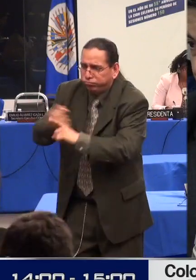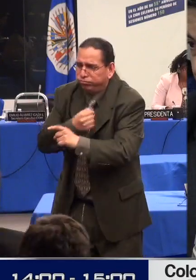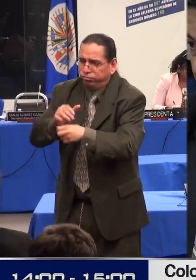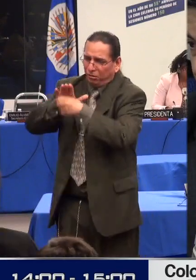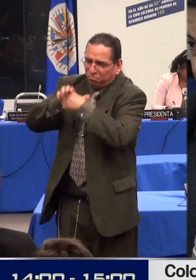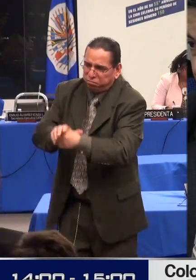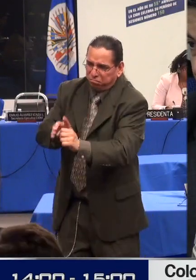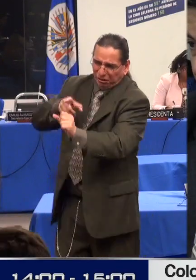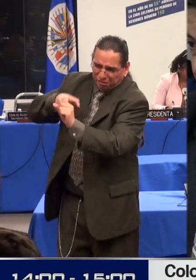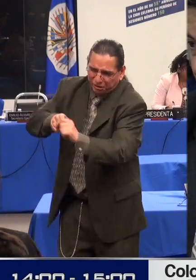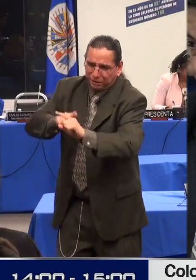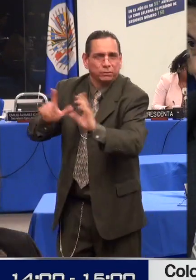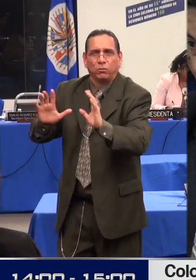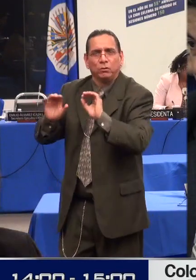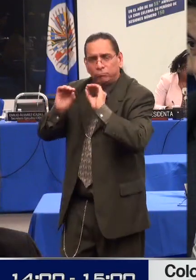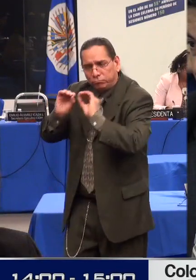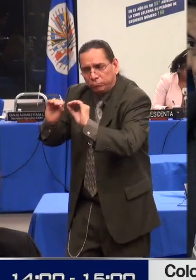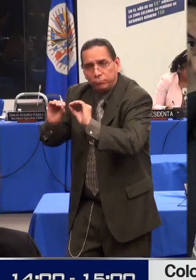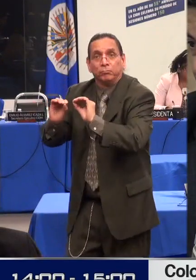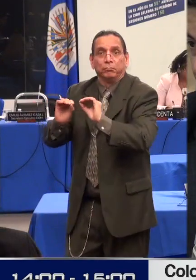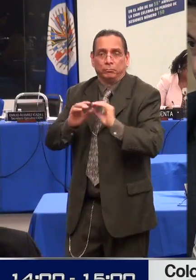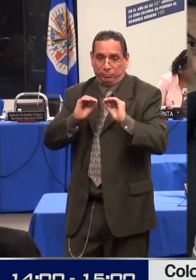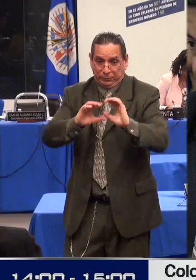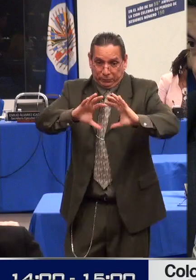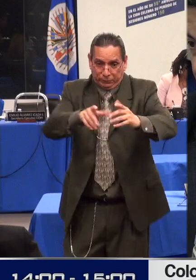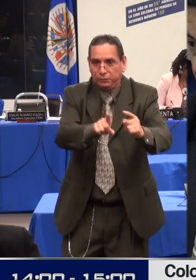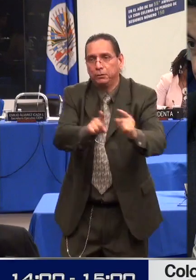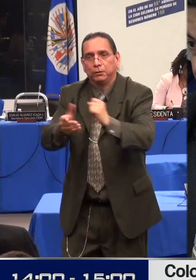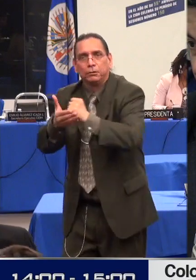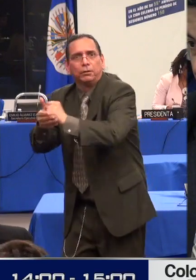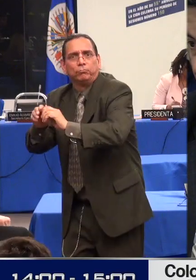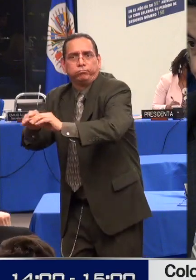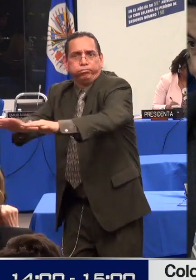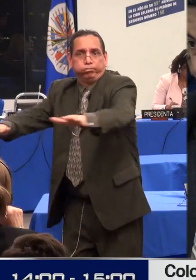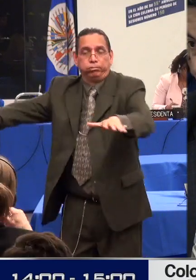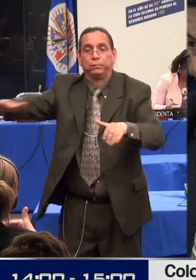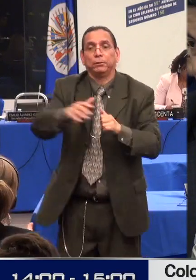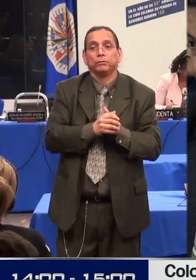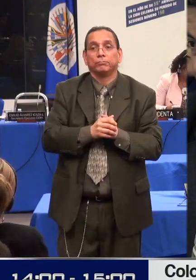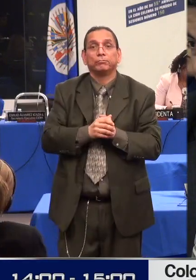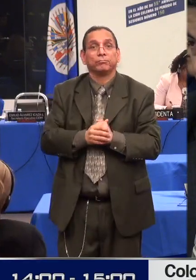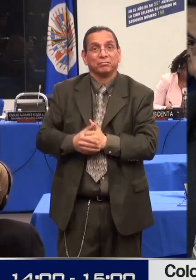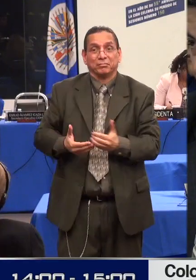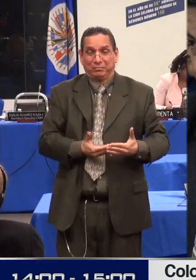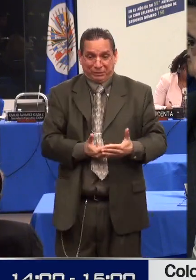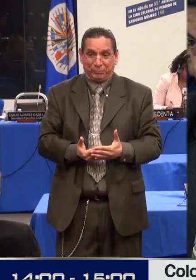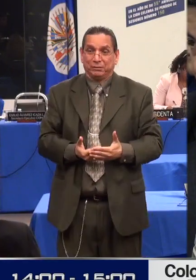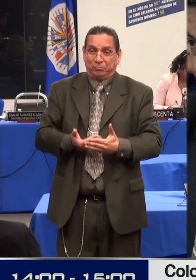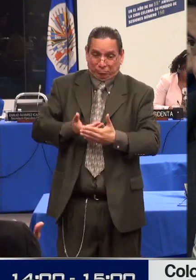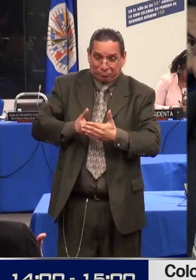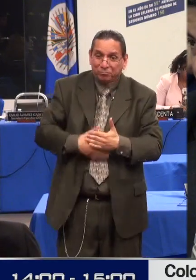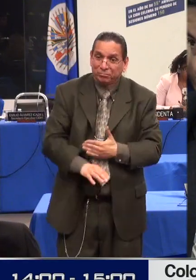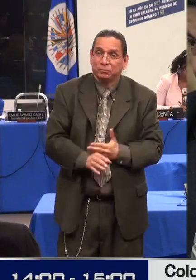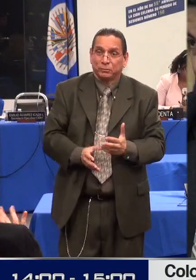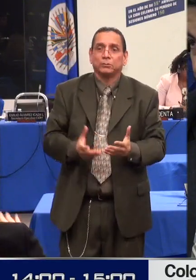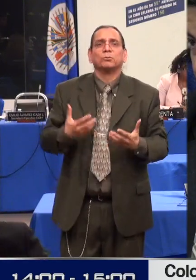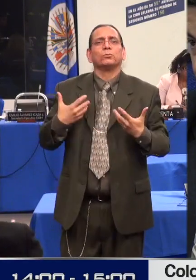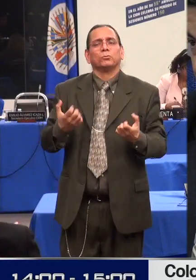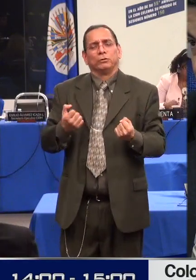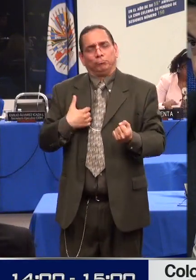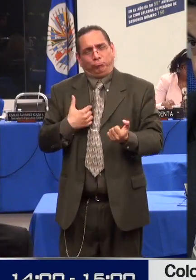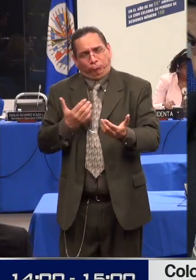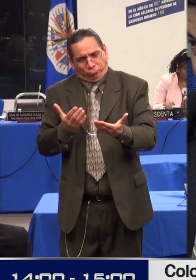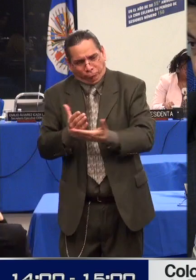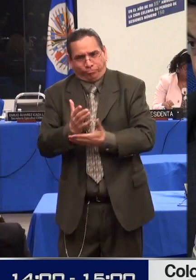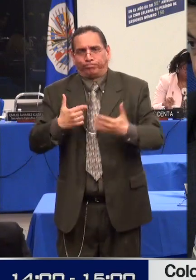sean accesibles a las personas con discapacidad. Al respecto, se han incorporado progresivamente desarrollos normativos referente a la